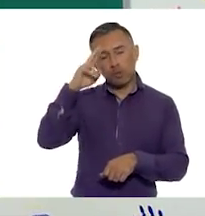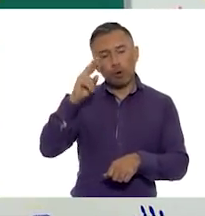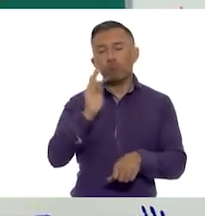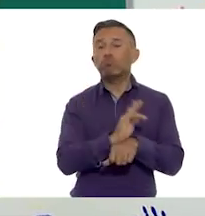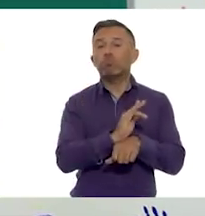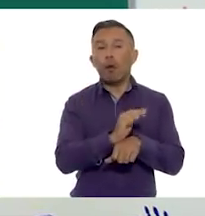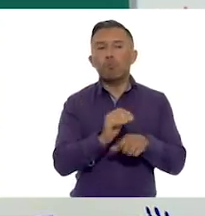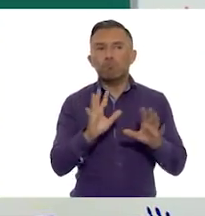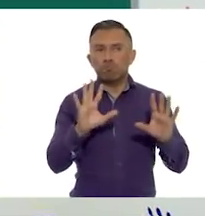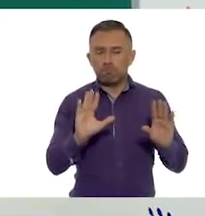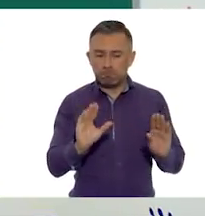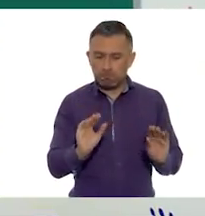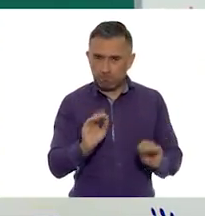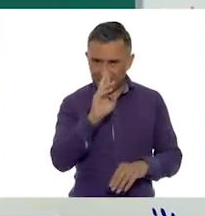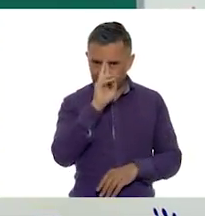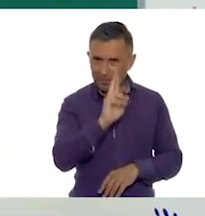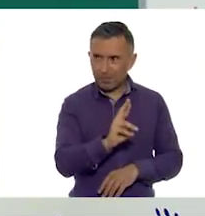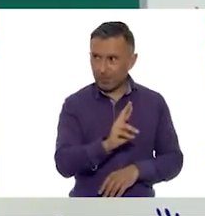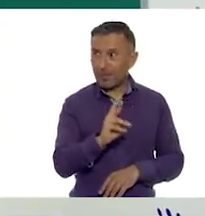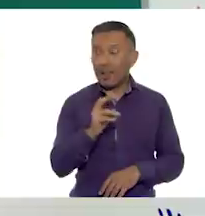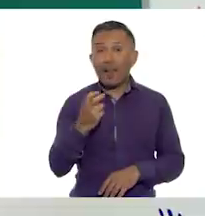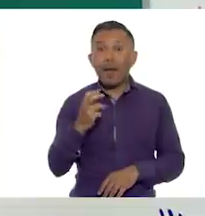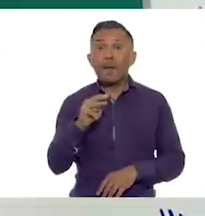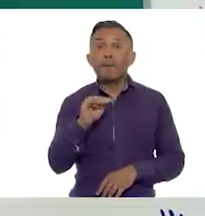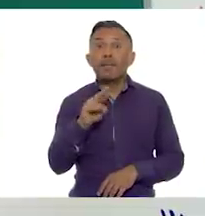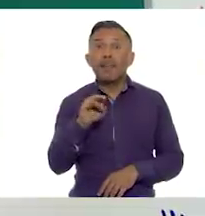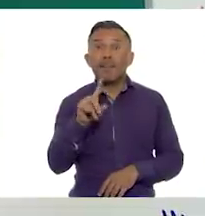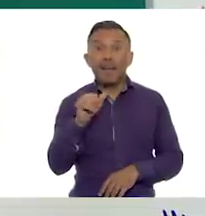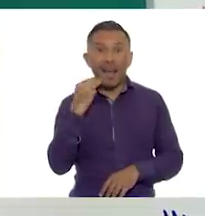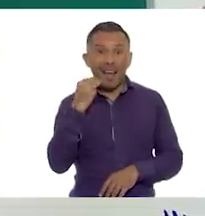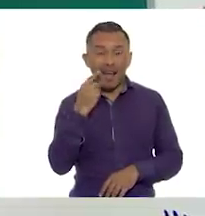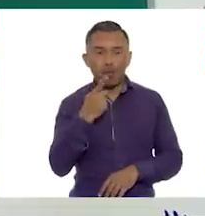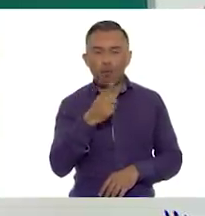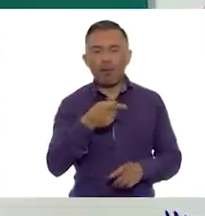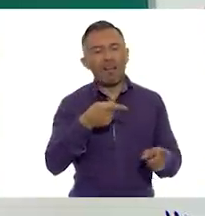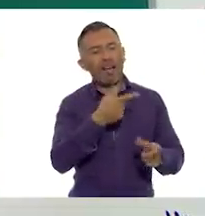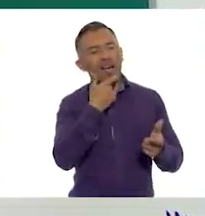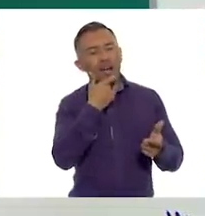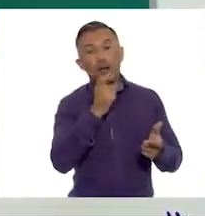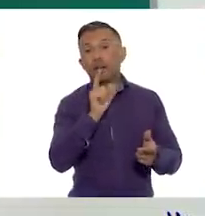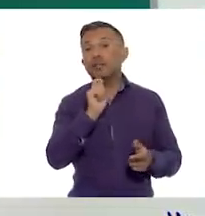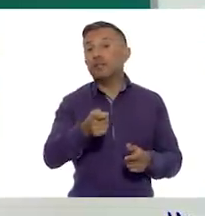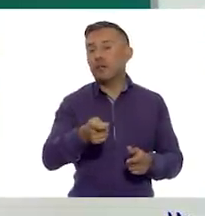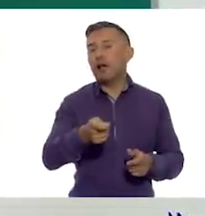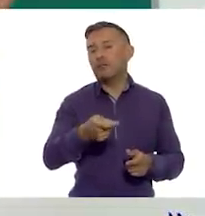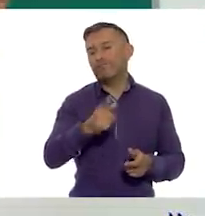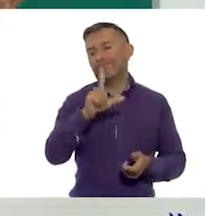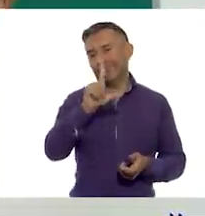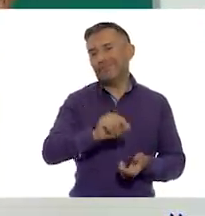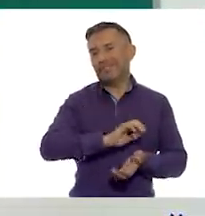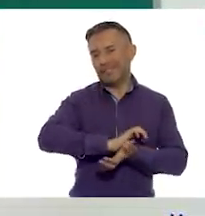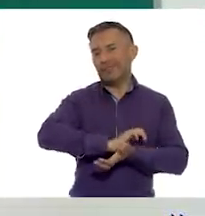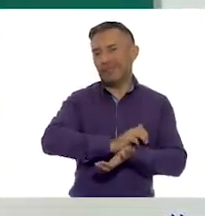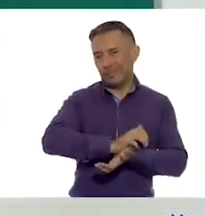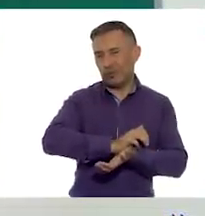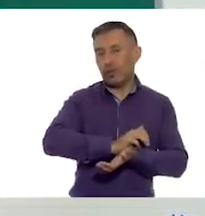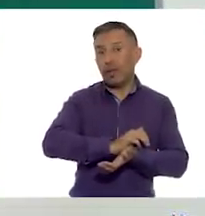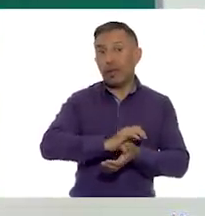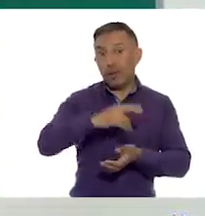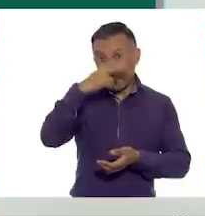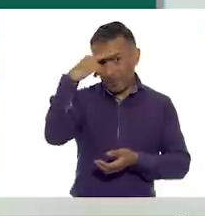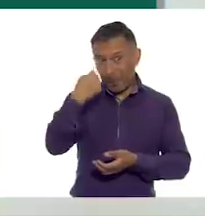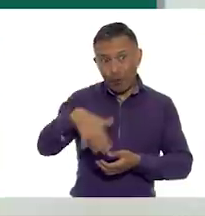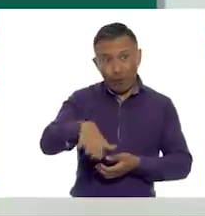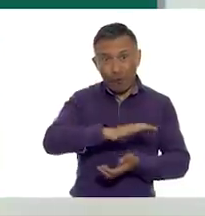esto que le pasó a Miranda lo llamamos discriminación, que está prohibida en nuestro país y en todo el mundo. ¿Qué